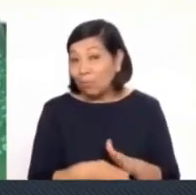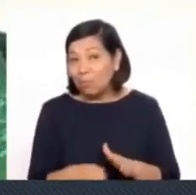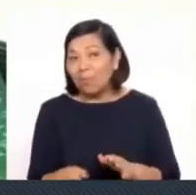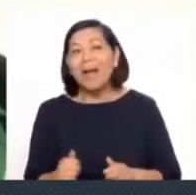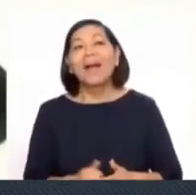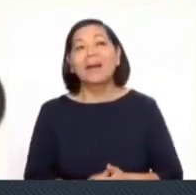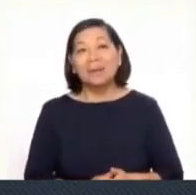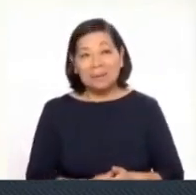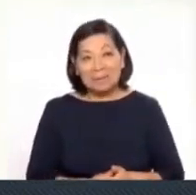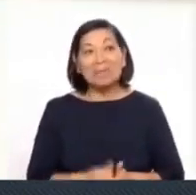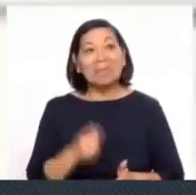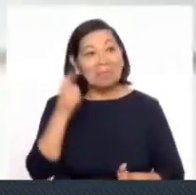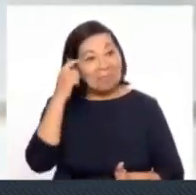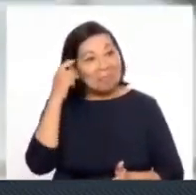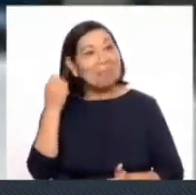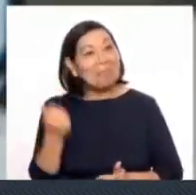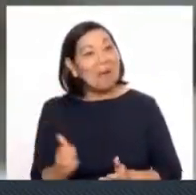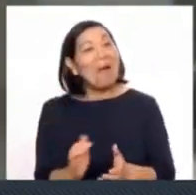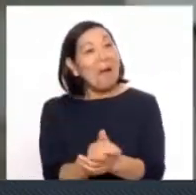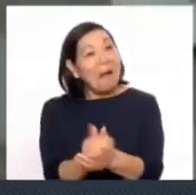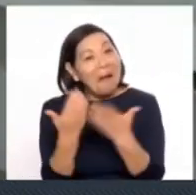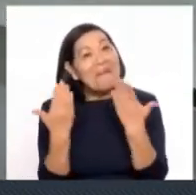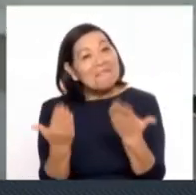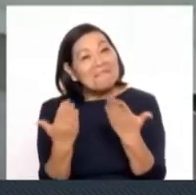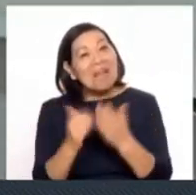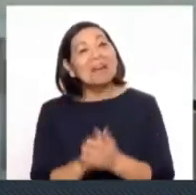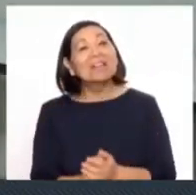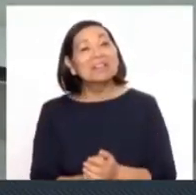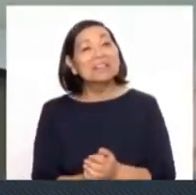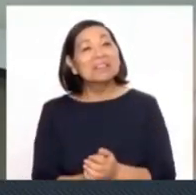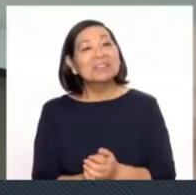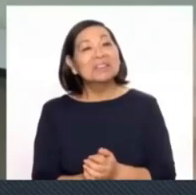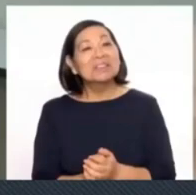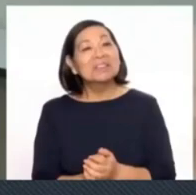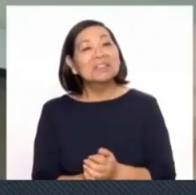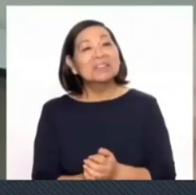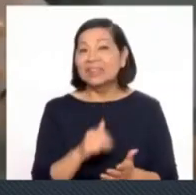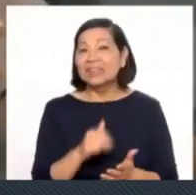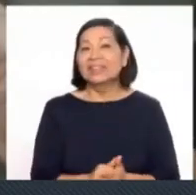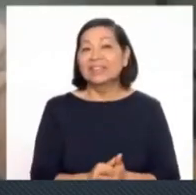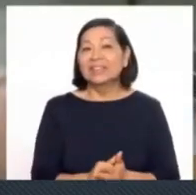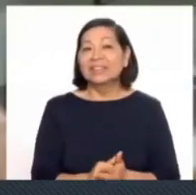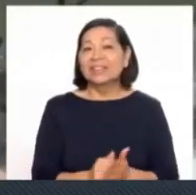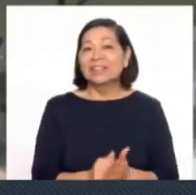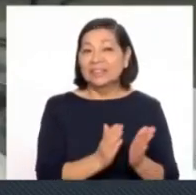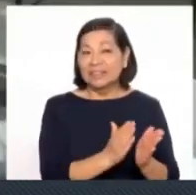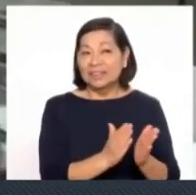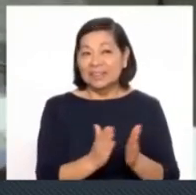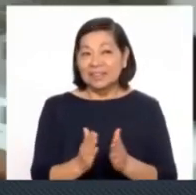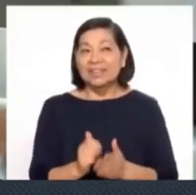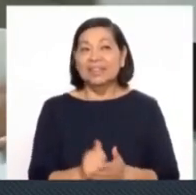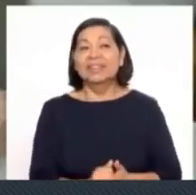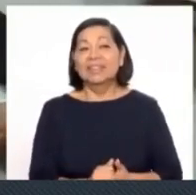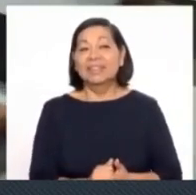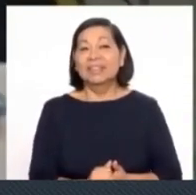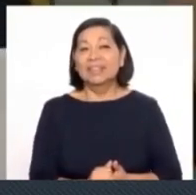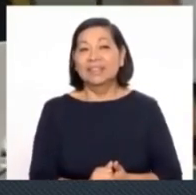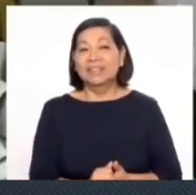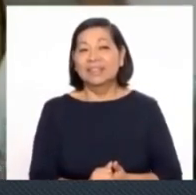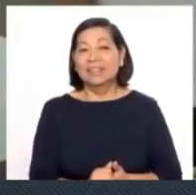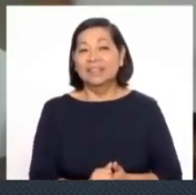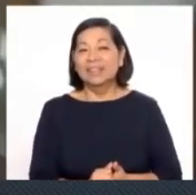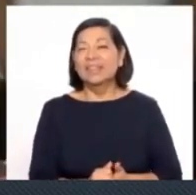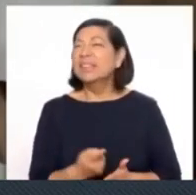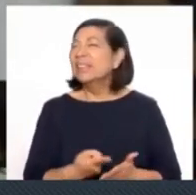perfecto. Felicidades, felicidades. Y así les comento que luego vamos a seguir mostrando los proyectos. A ver, acá